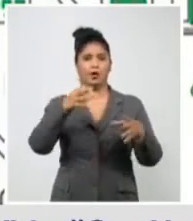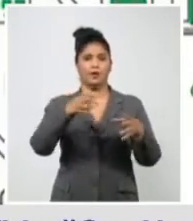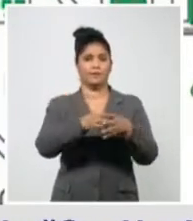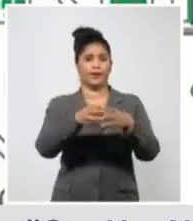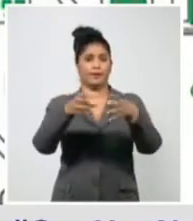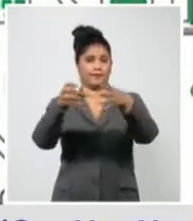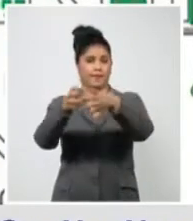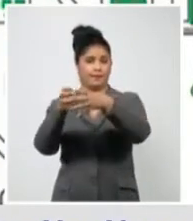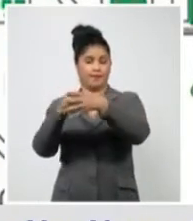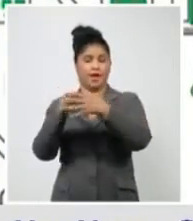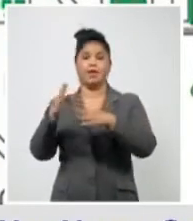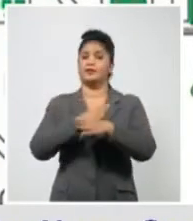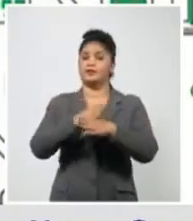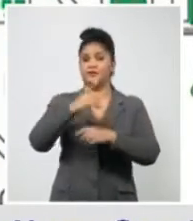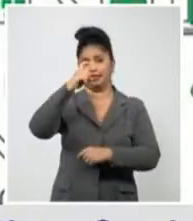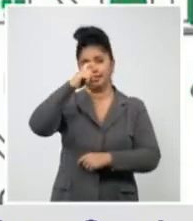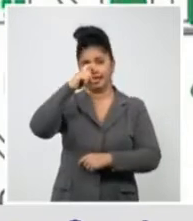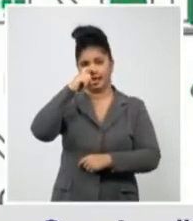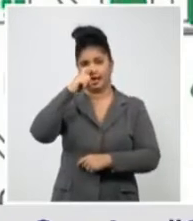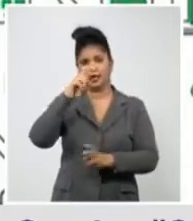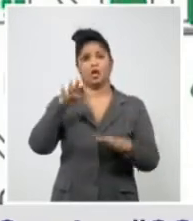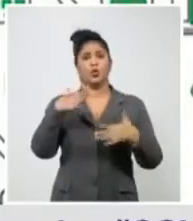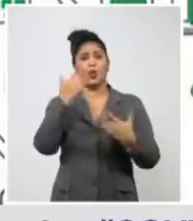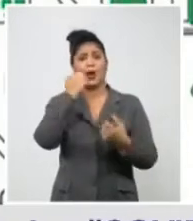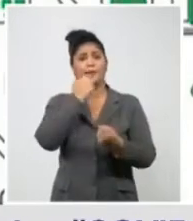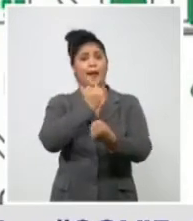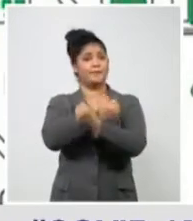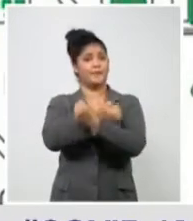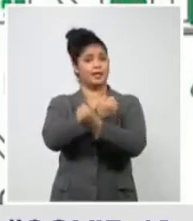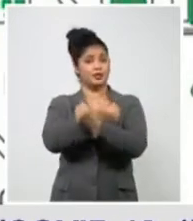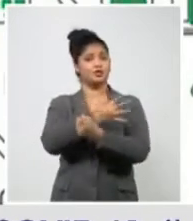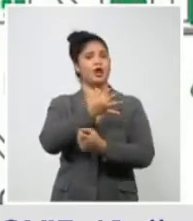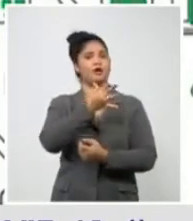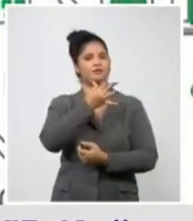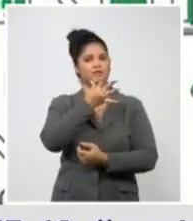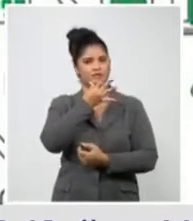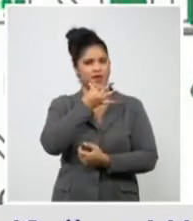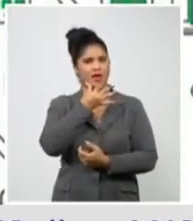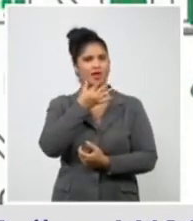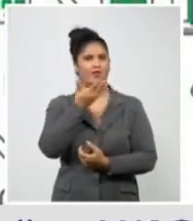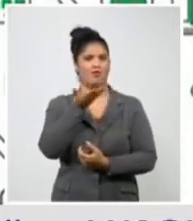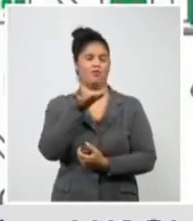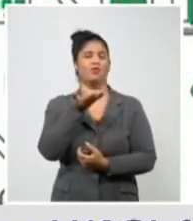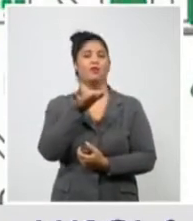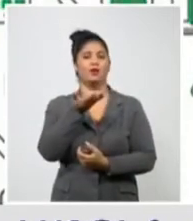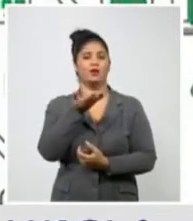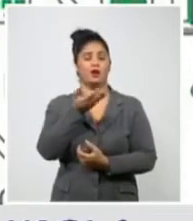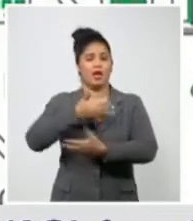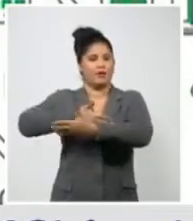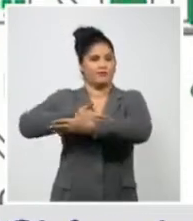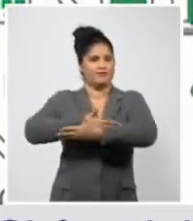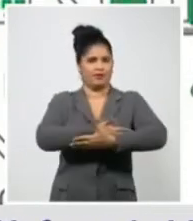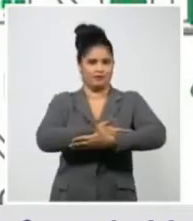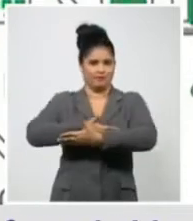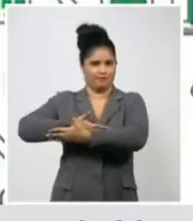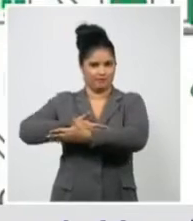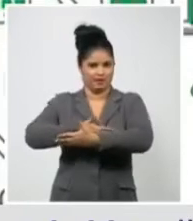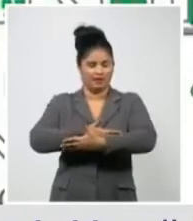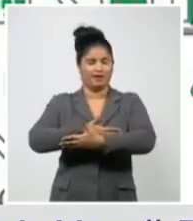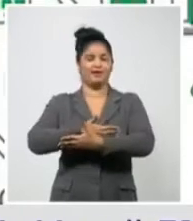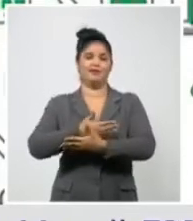el adulto mayor, las personas que, independientemente de su edad, padezcan de una comorbilidad,